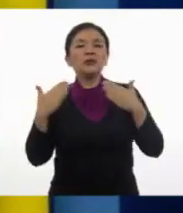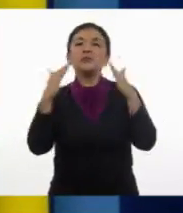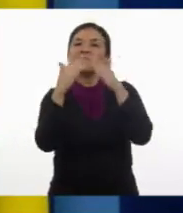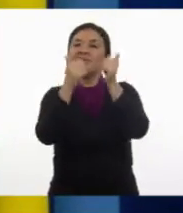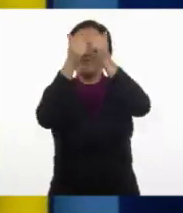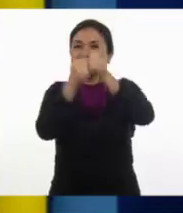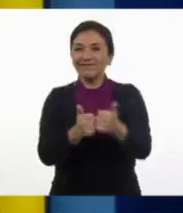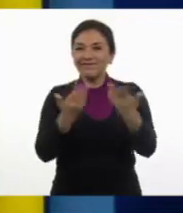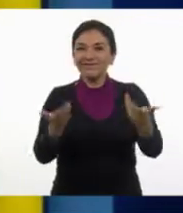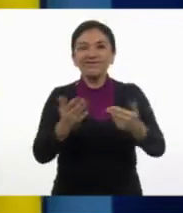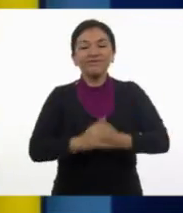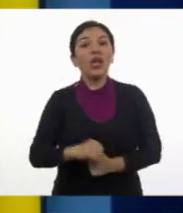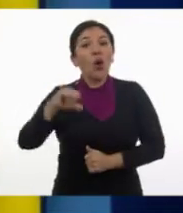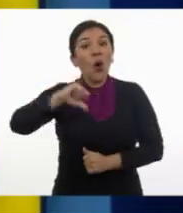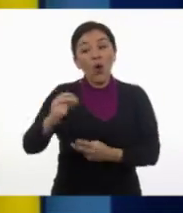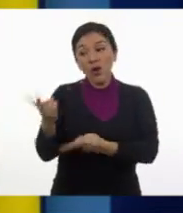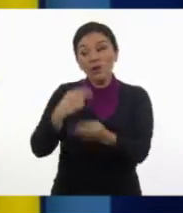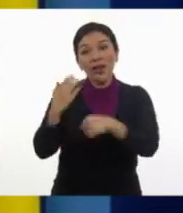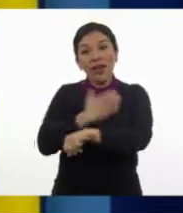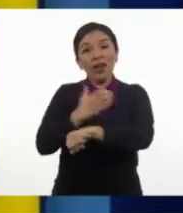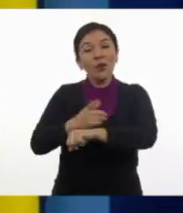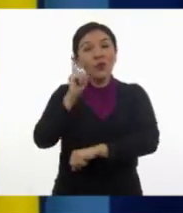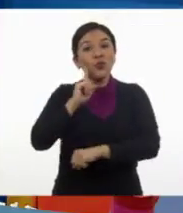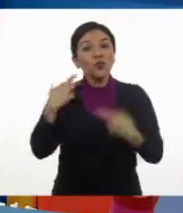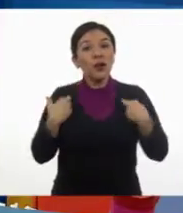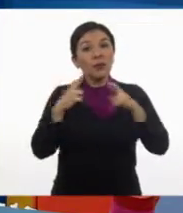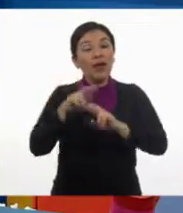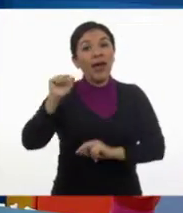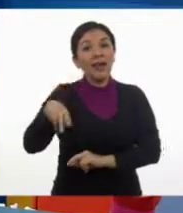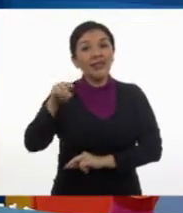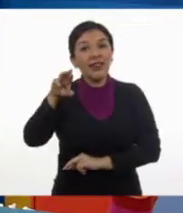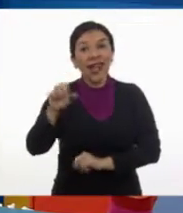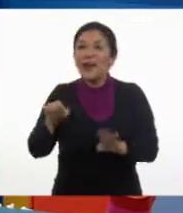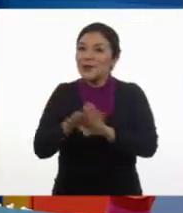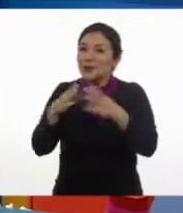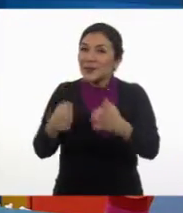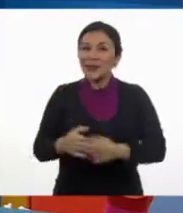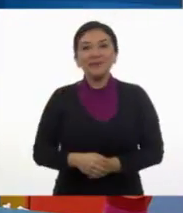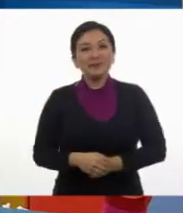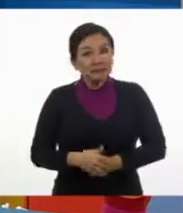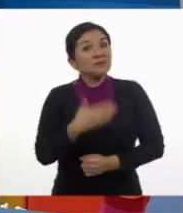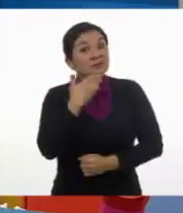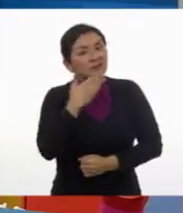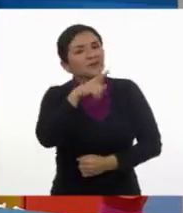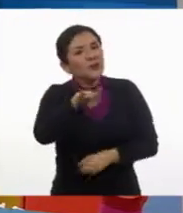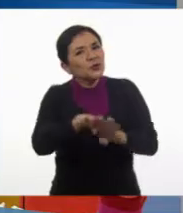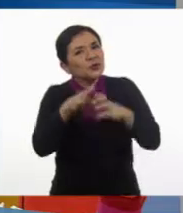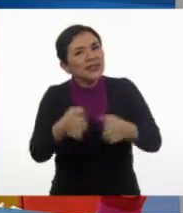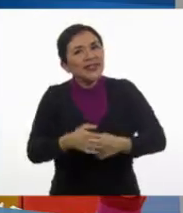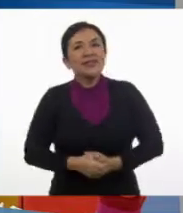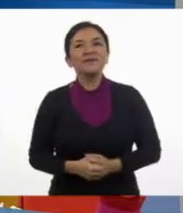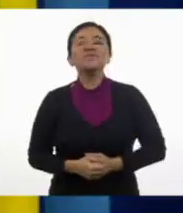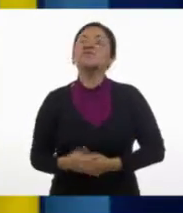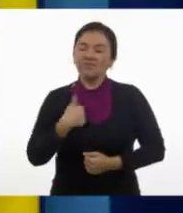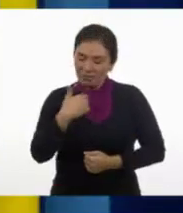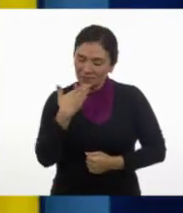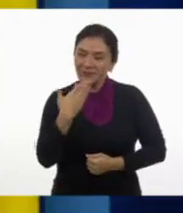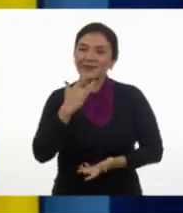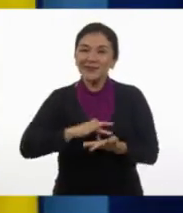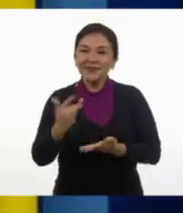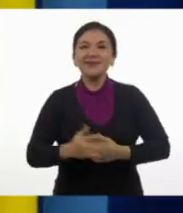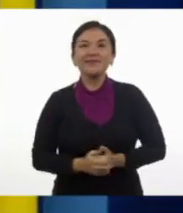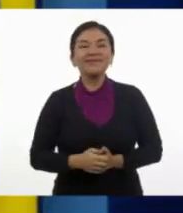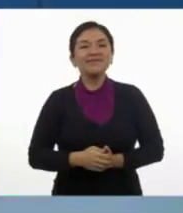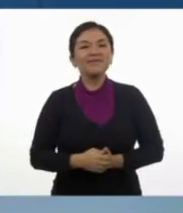nuestros hogares. Hoy nos acompaña la maestra Andrea Flores. Maestra, ¿cómo está? Hola Juan Carlos, muy bien. ¿Y tú cómo estás? Muy bien, muchas